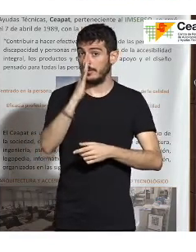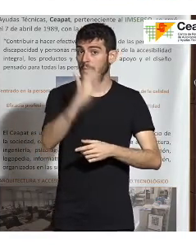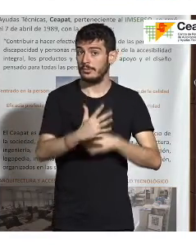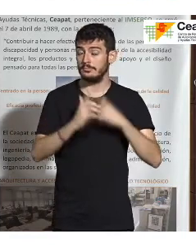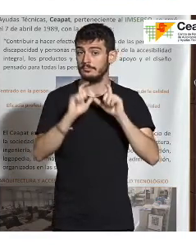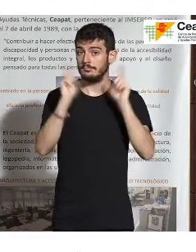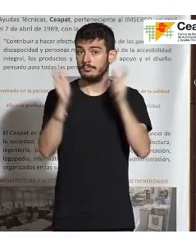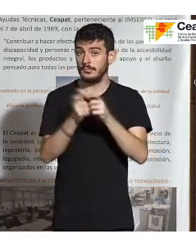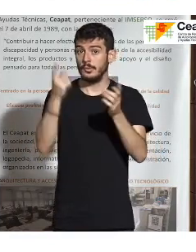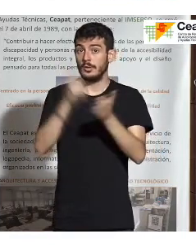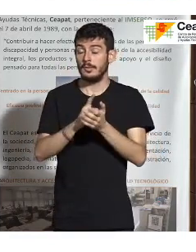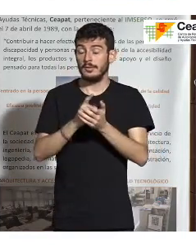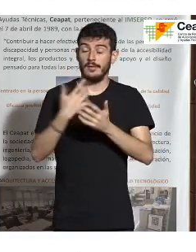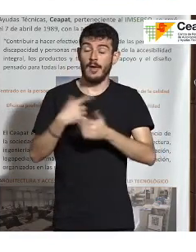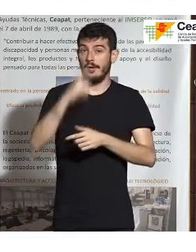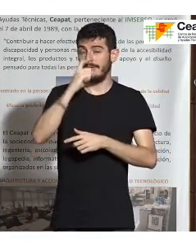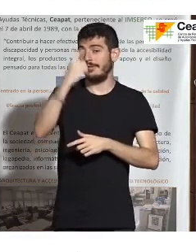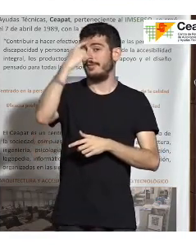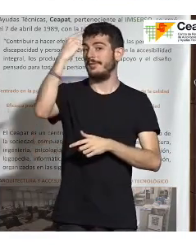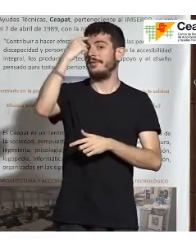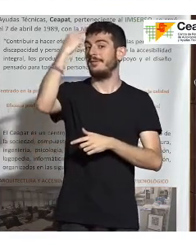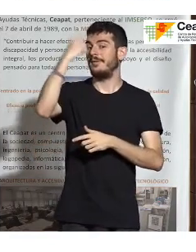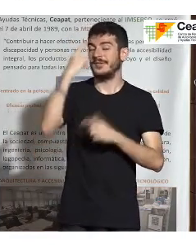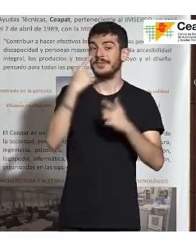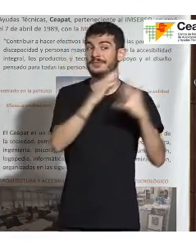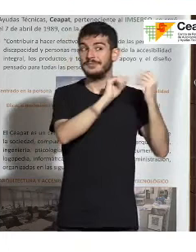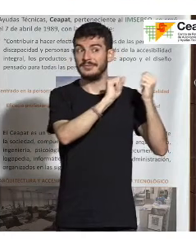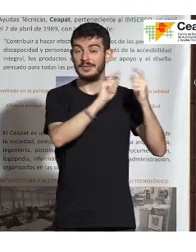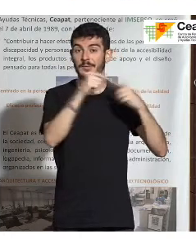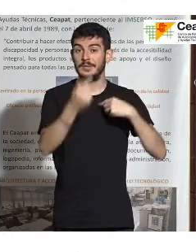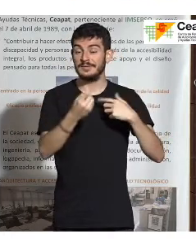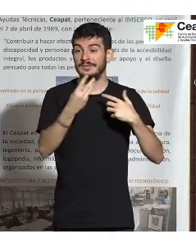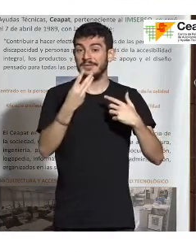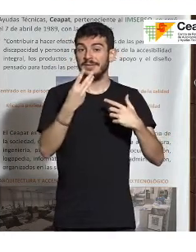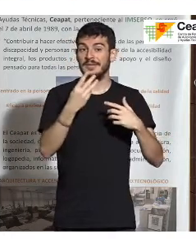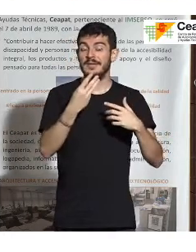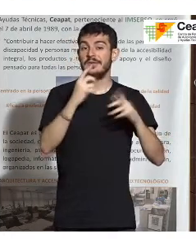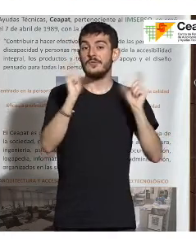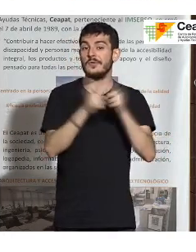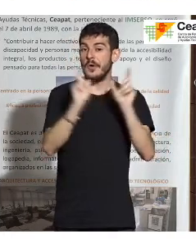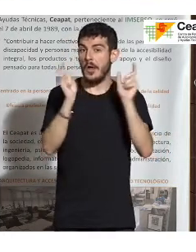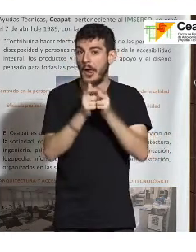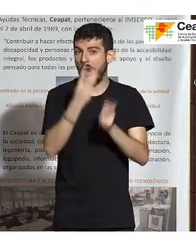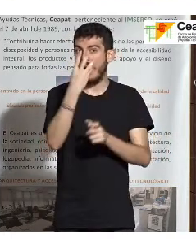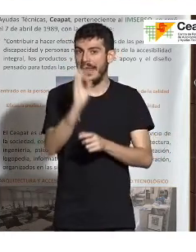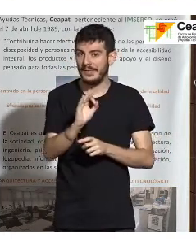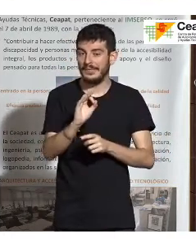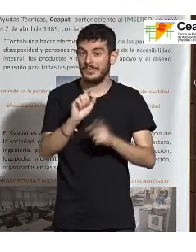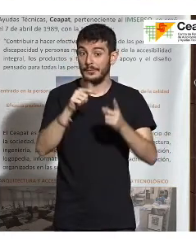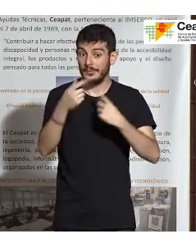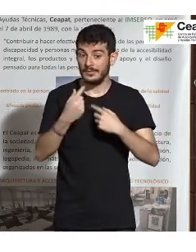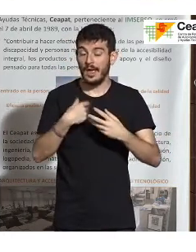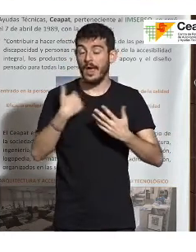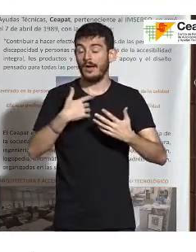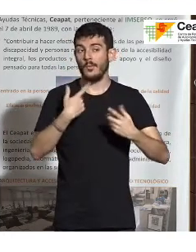vez. Ya nos estamos echando de menos. Hoy, cuando nos saludamos, después de 30 reuniones, digo, casi que he hecho en falta